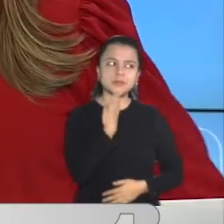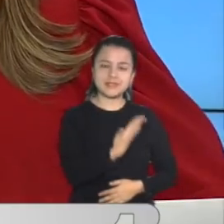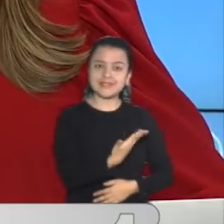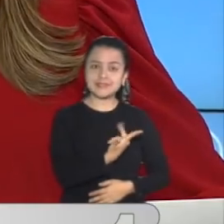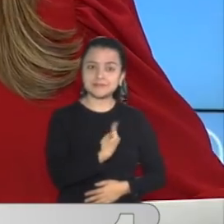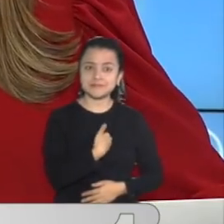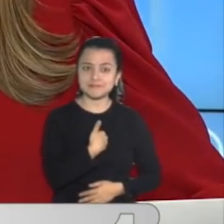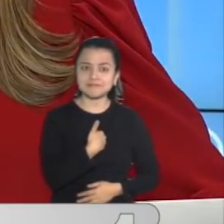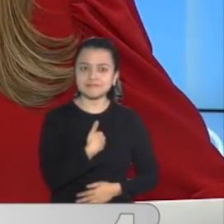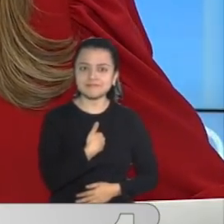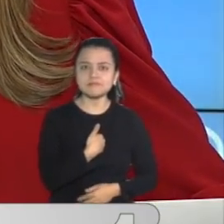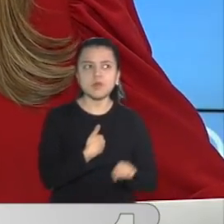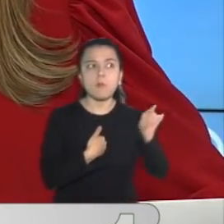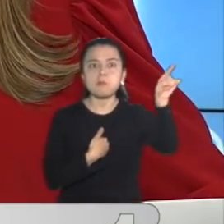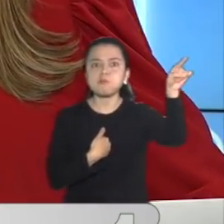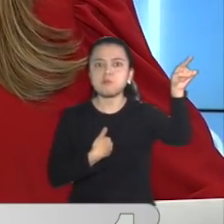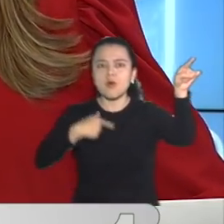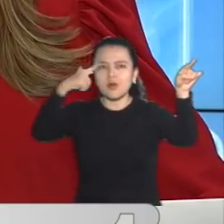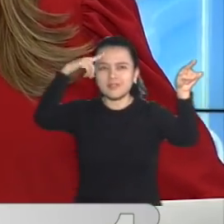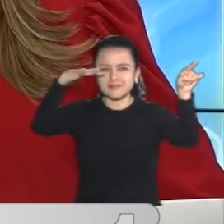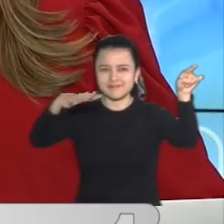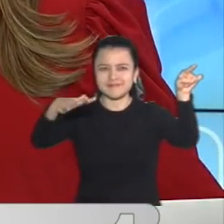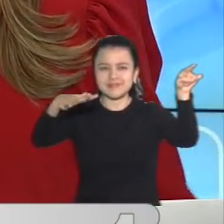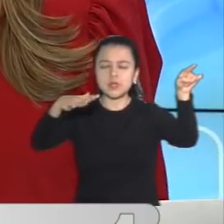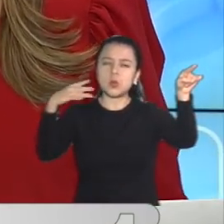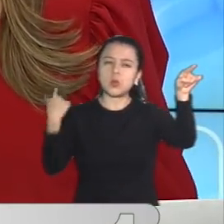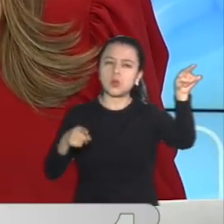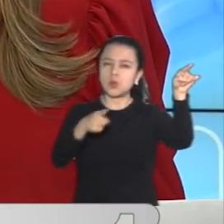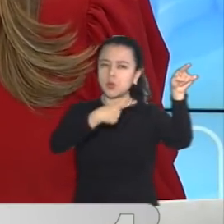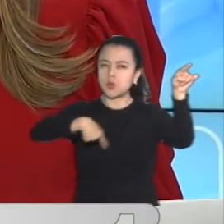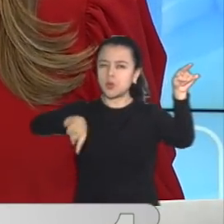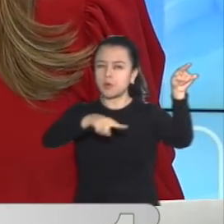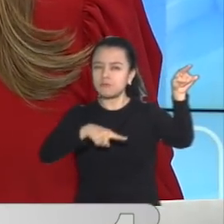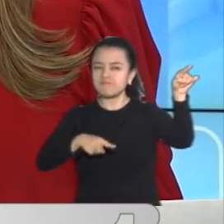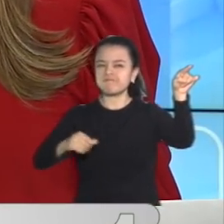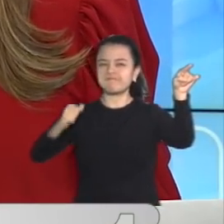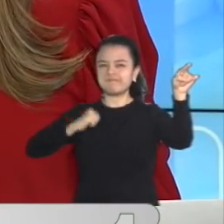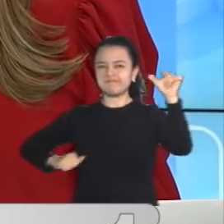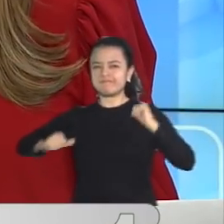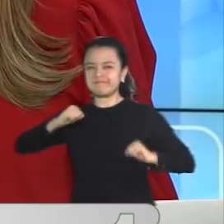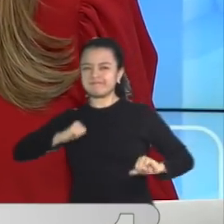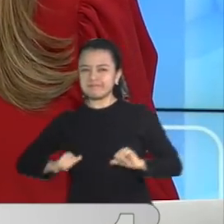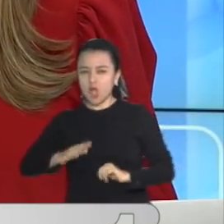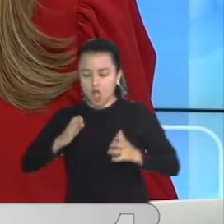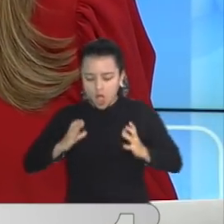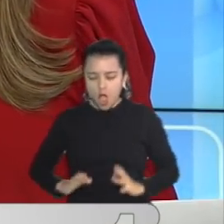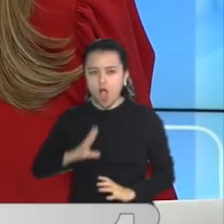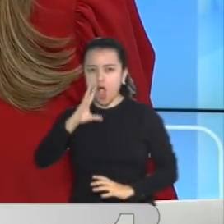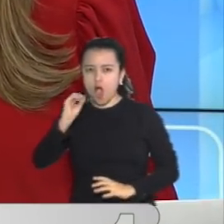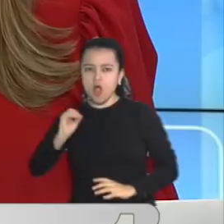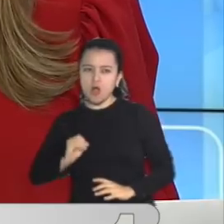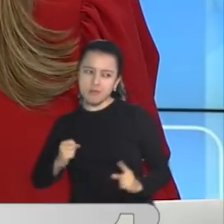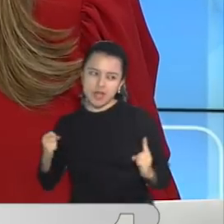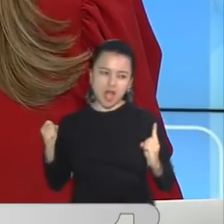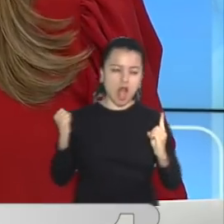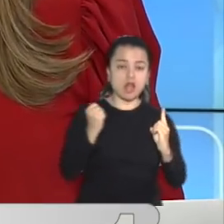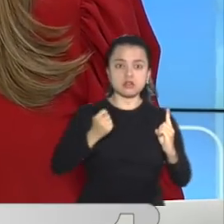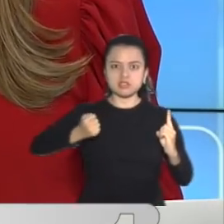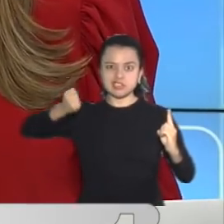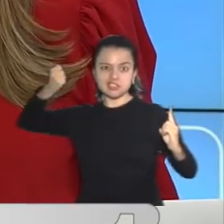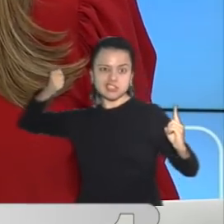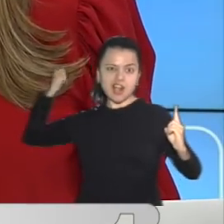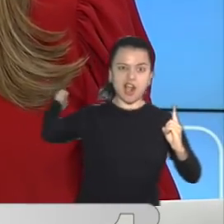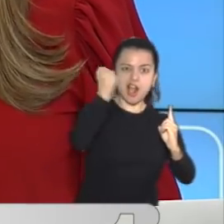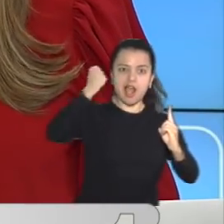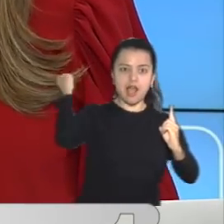gracias. Y en Cartagena, en medio de un operativo policial, resultó herido con arma de fuego un hombre que intentó agredir con un machete a